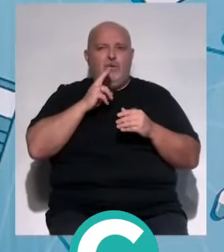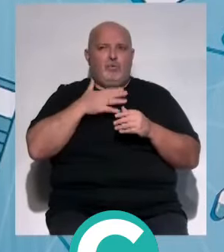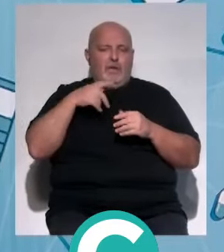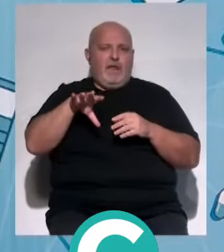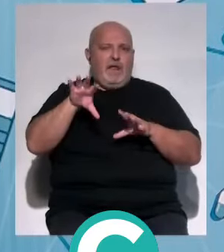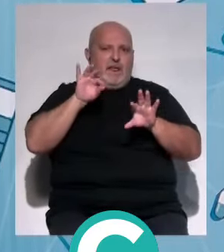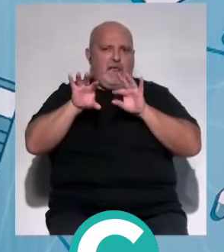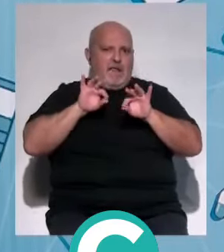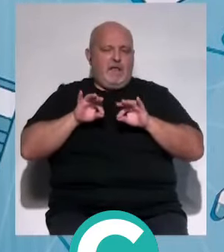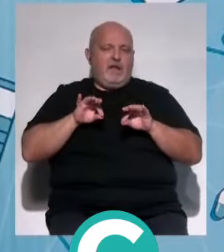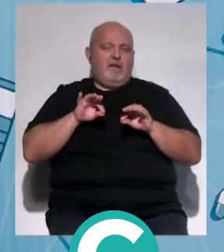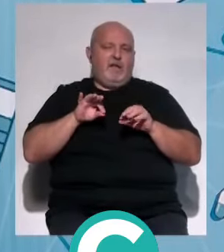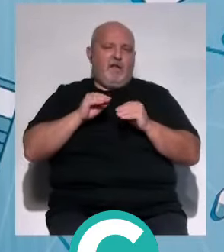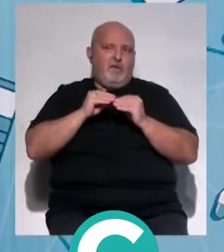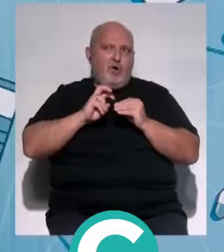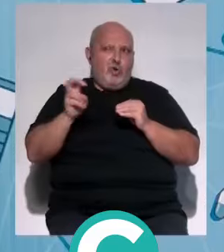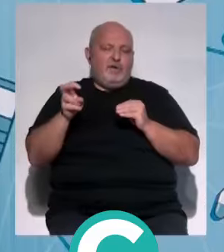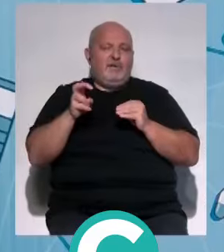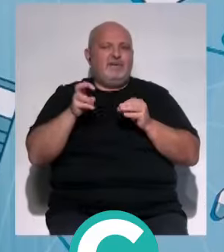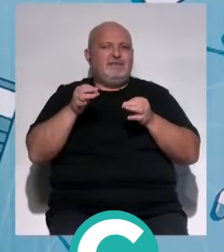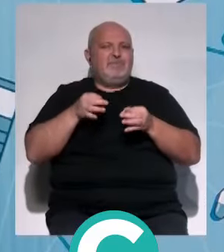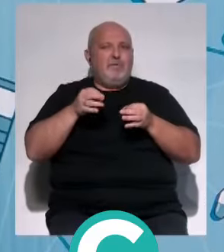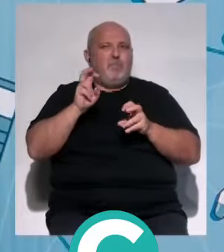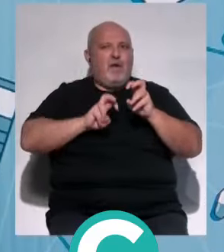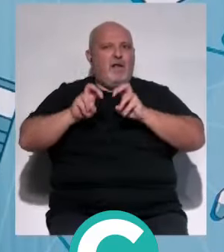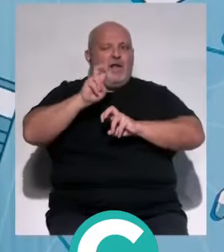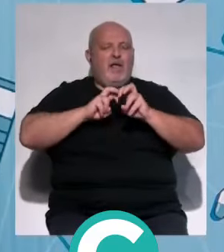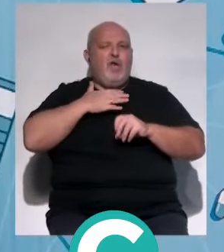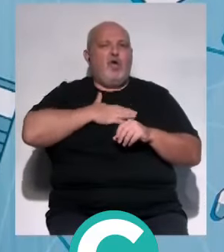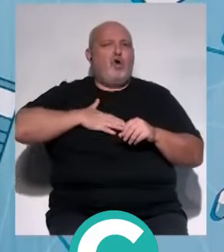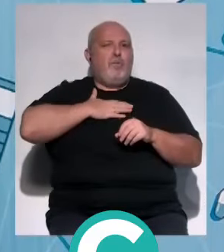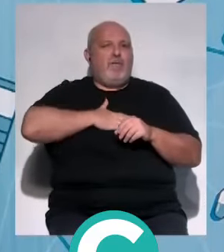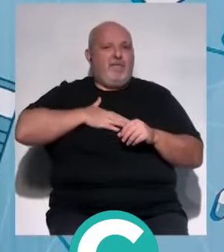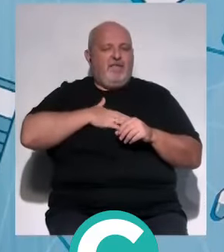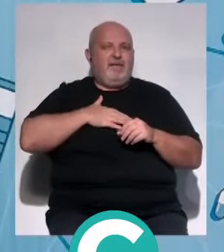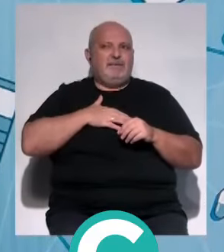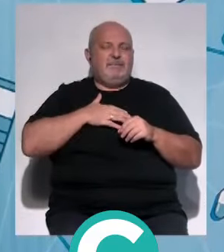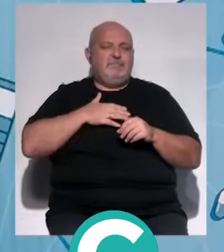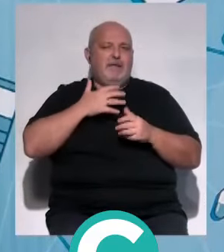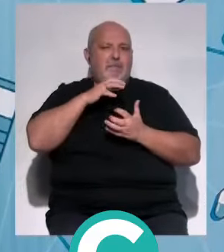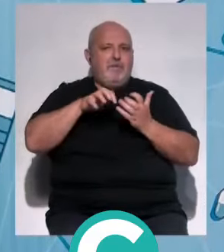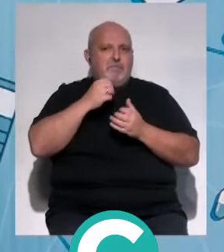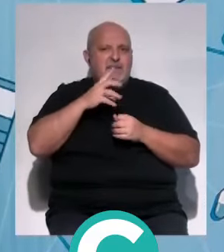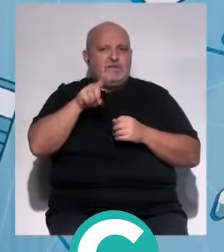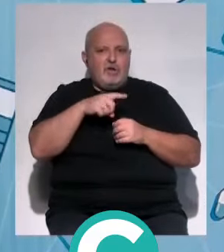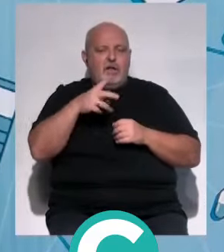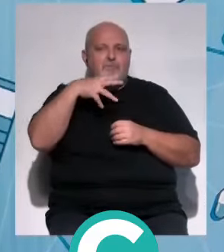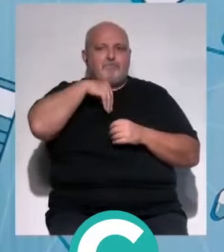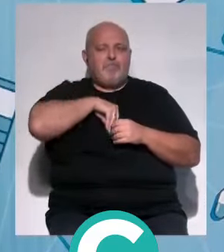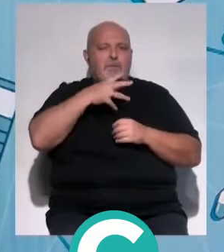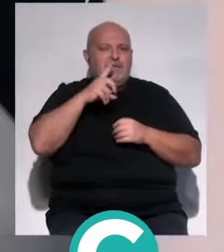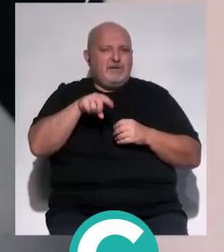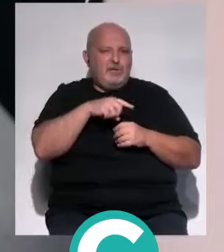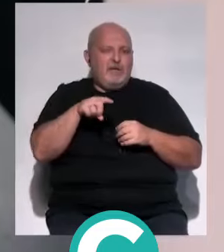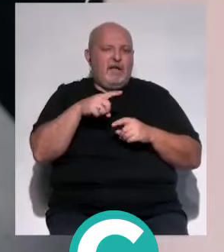pero bueno, podemos decirlo de otra manera, pero que sí que buscar la comodidad del paciente, si puede masticar bien, si puede tragar bien, son